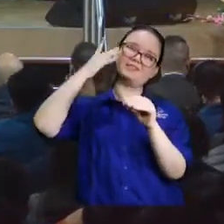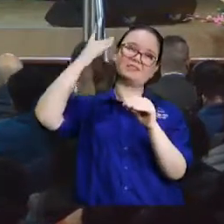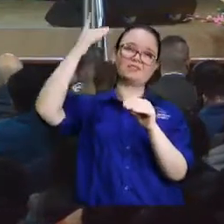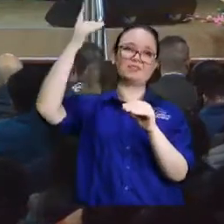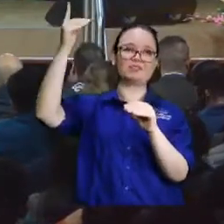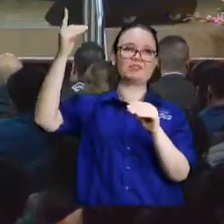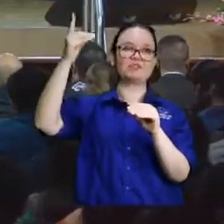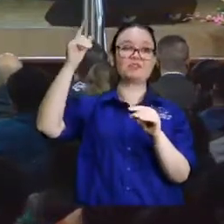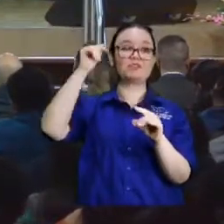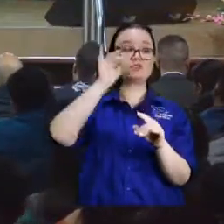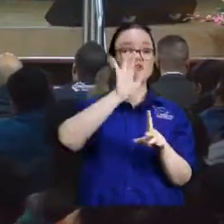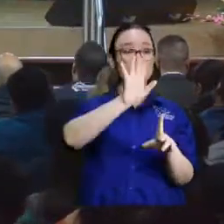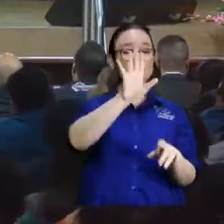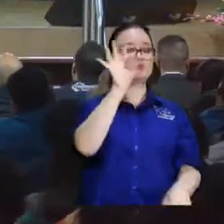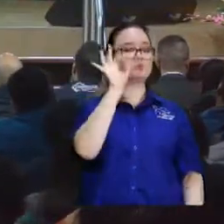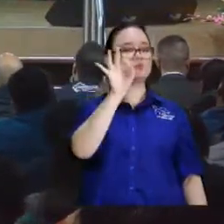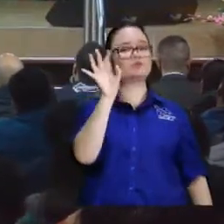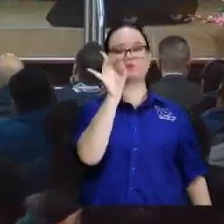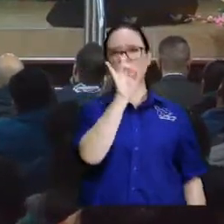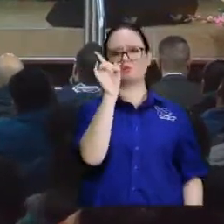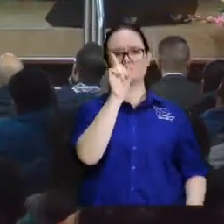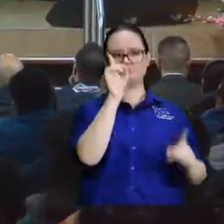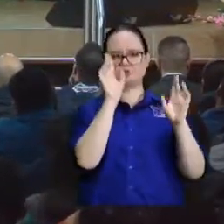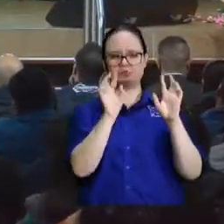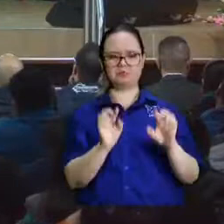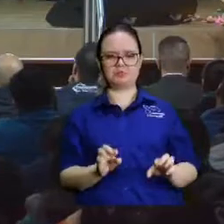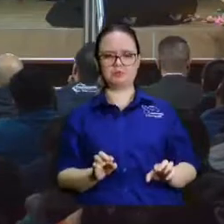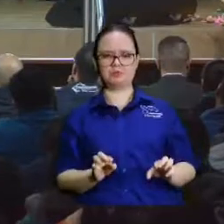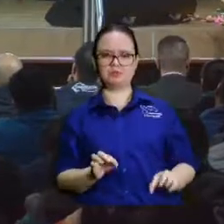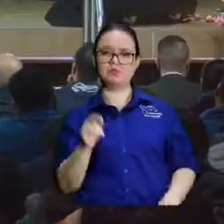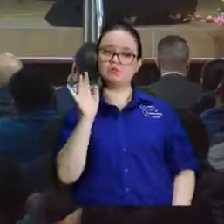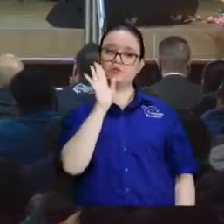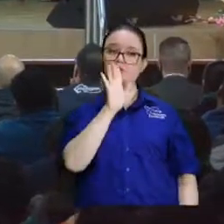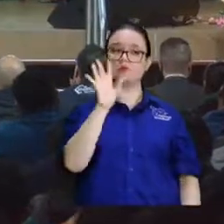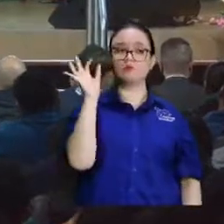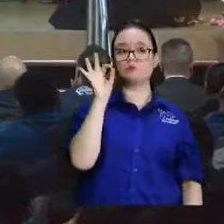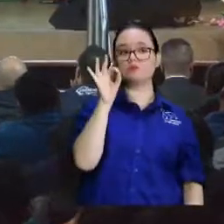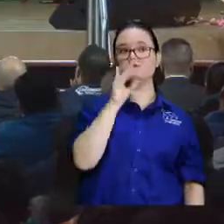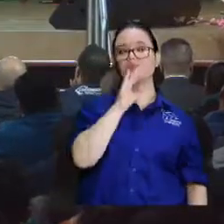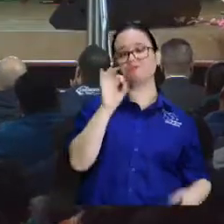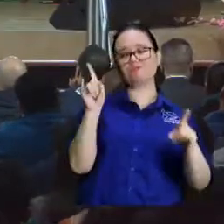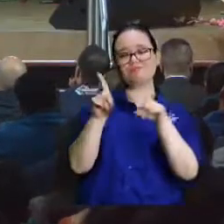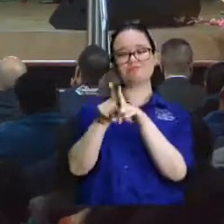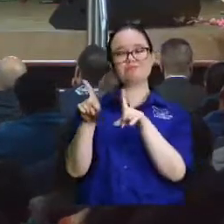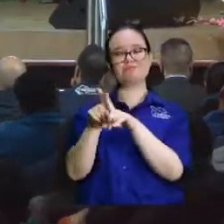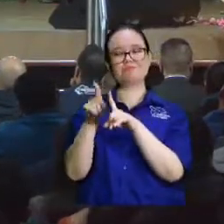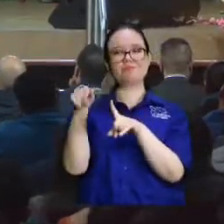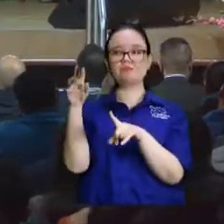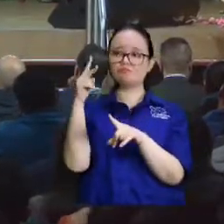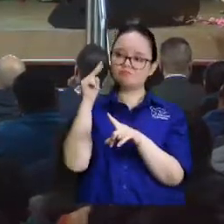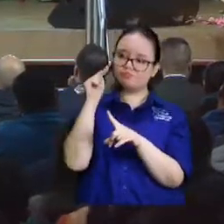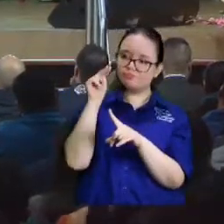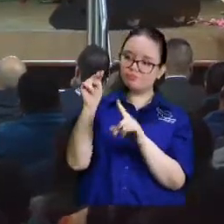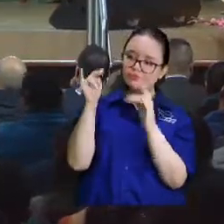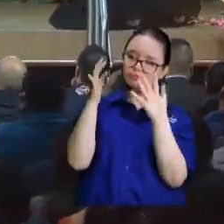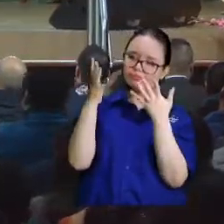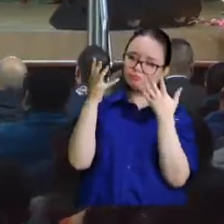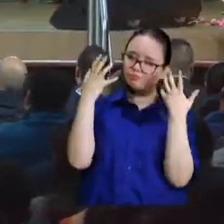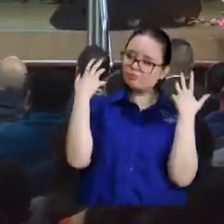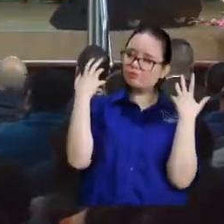no es una persona sino que es National Geographic Animal Planet